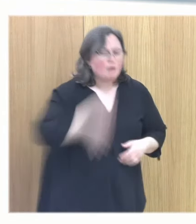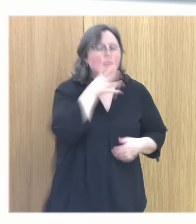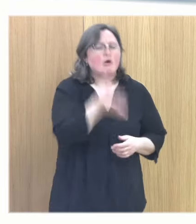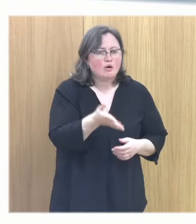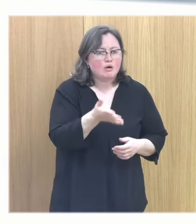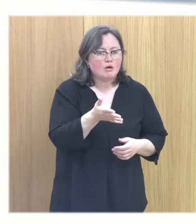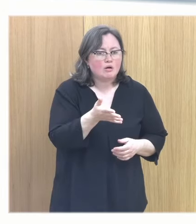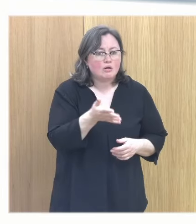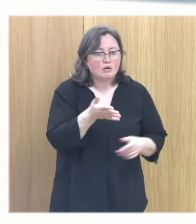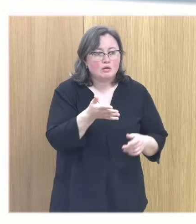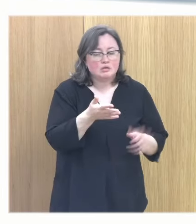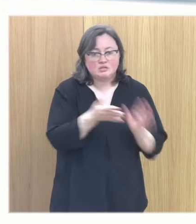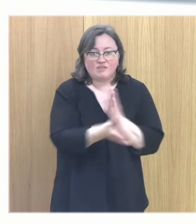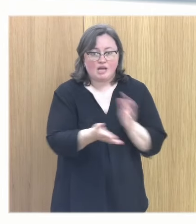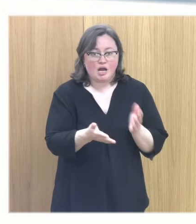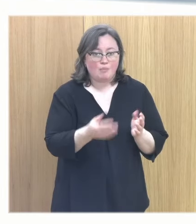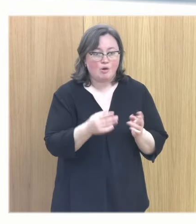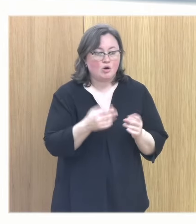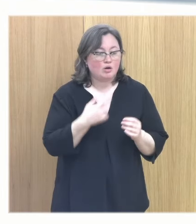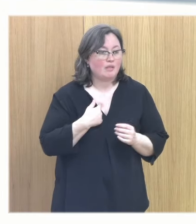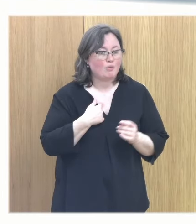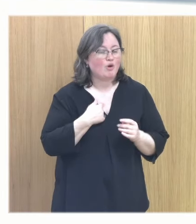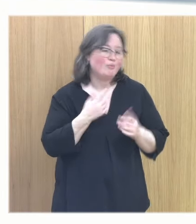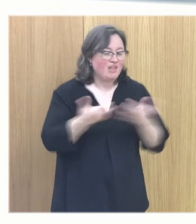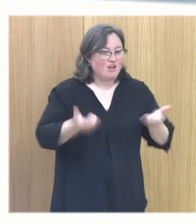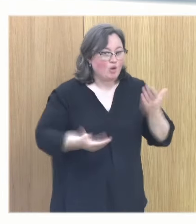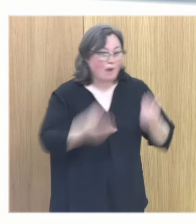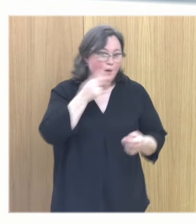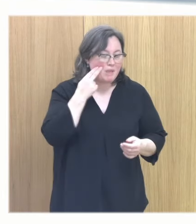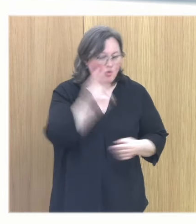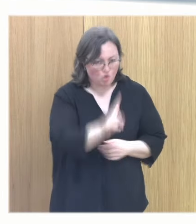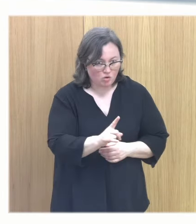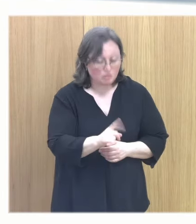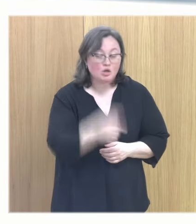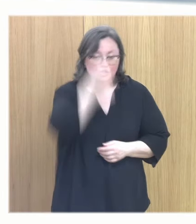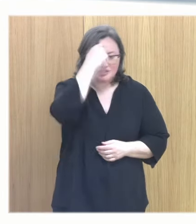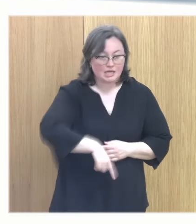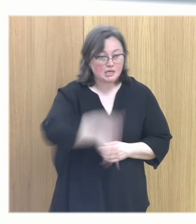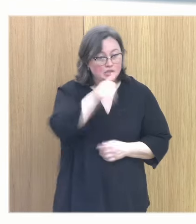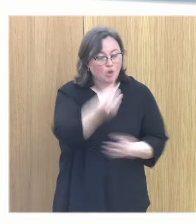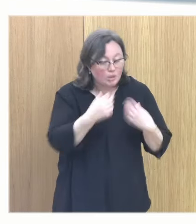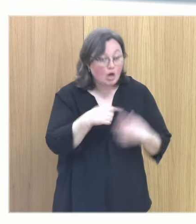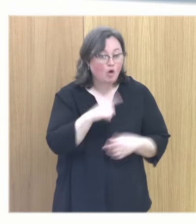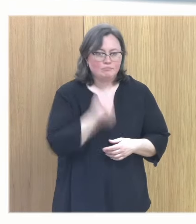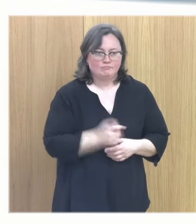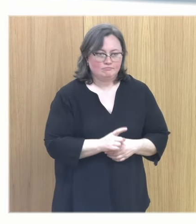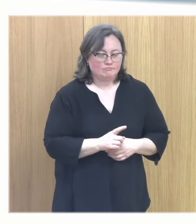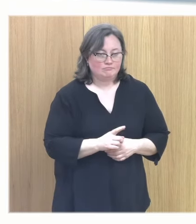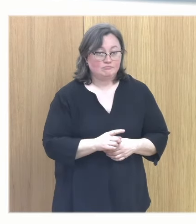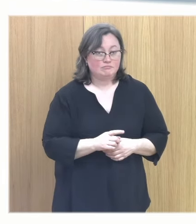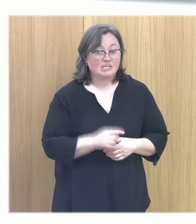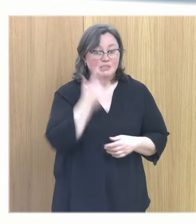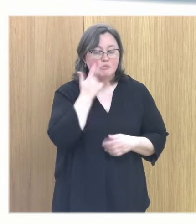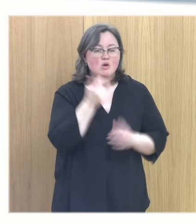y no es una cuestión metafórica real y yo tengo que acostumbrarme a saber que aunque ese chico me lo cuente o no me lo cuente si